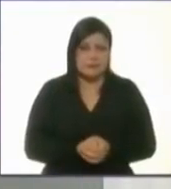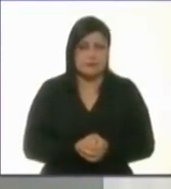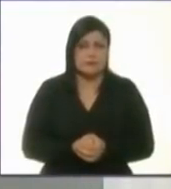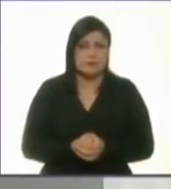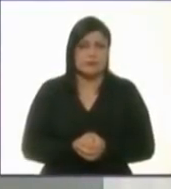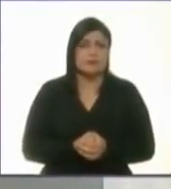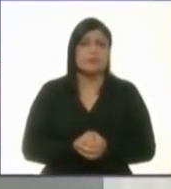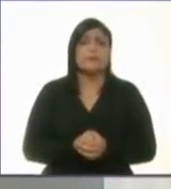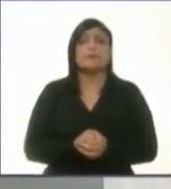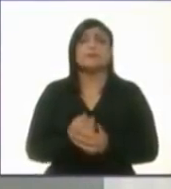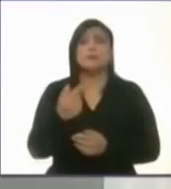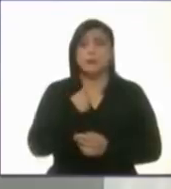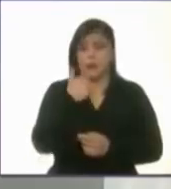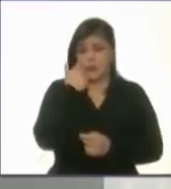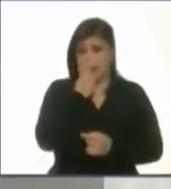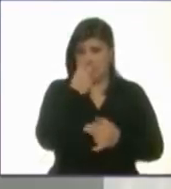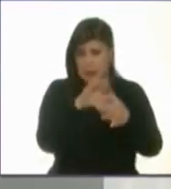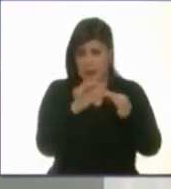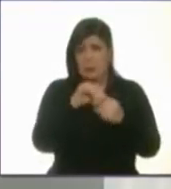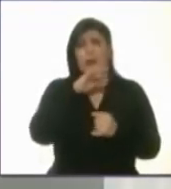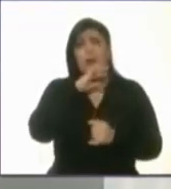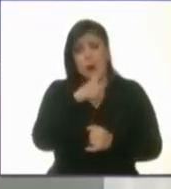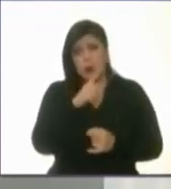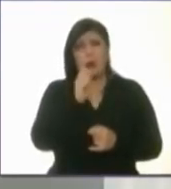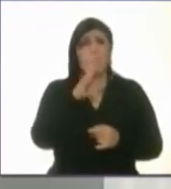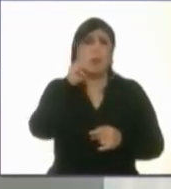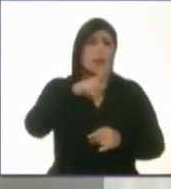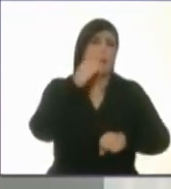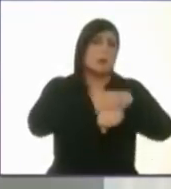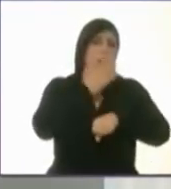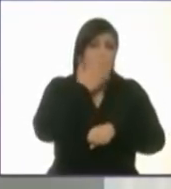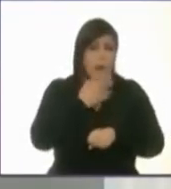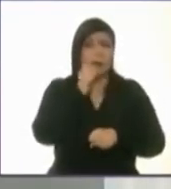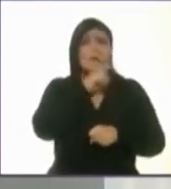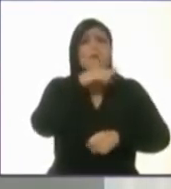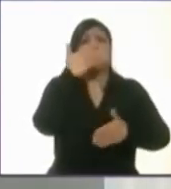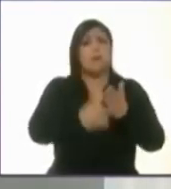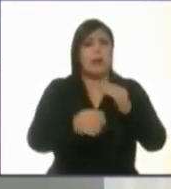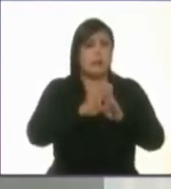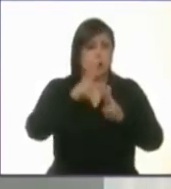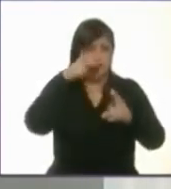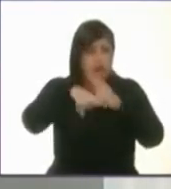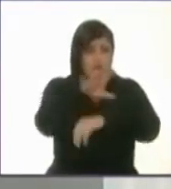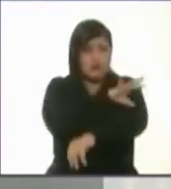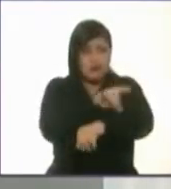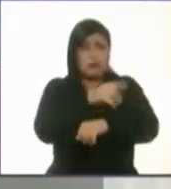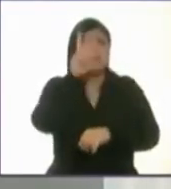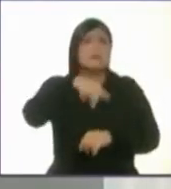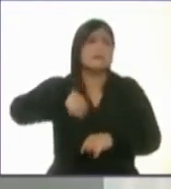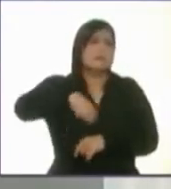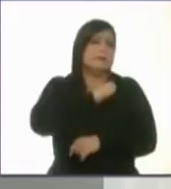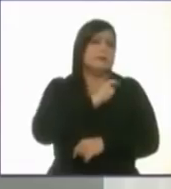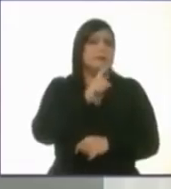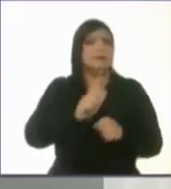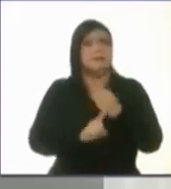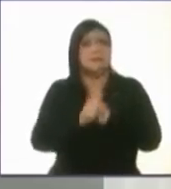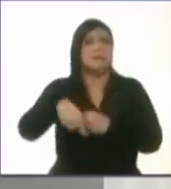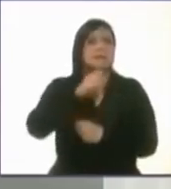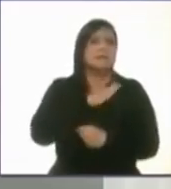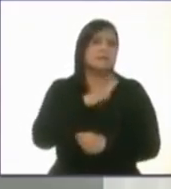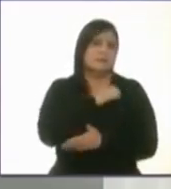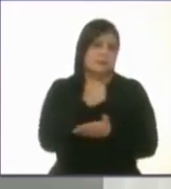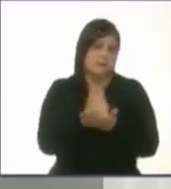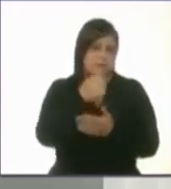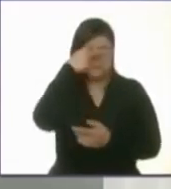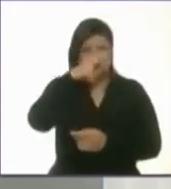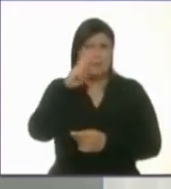me gustaría decir que la corrupción, la impunidad y la falta de transparencia son justamente los problemas que más nos indignan a los capitalinos. Y nos